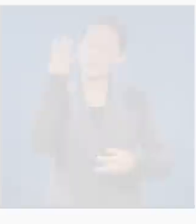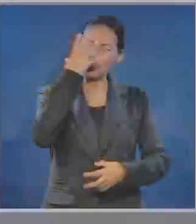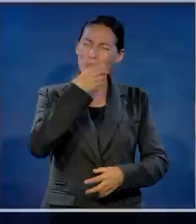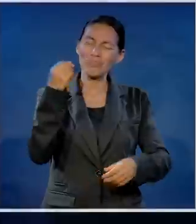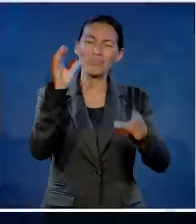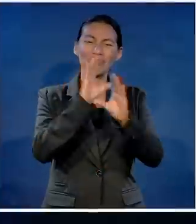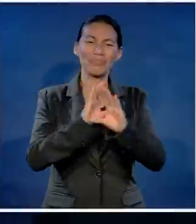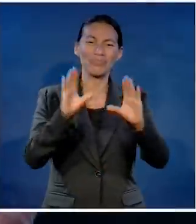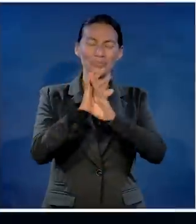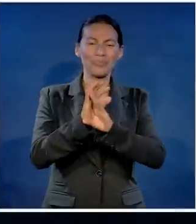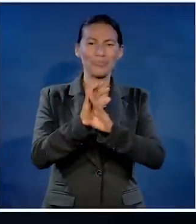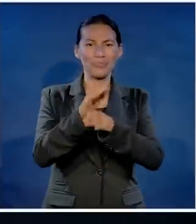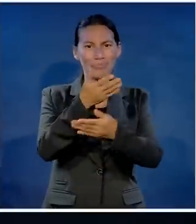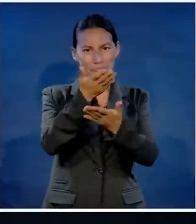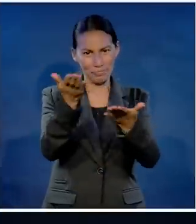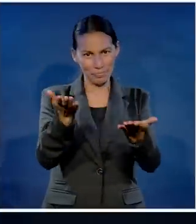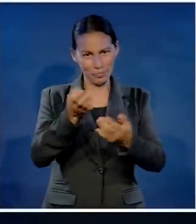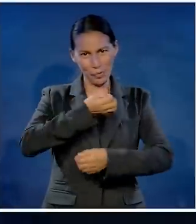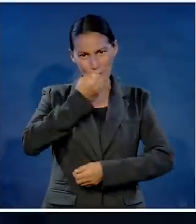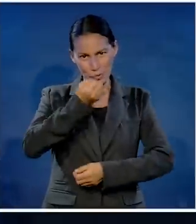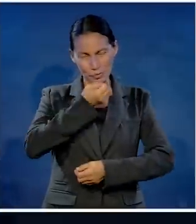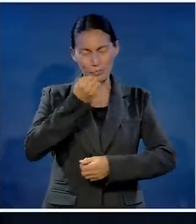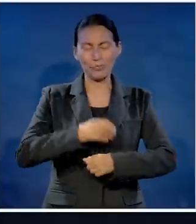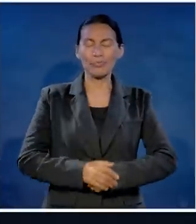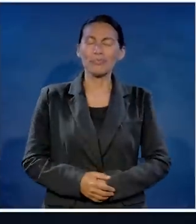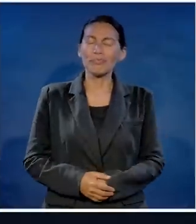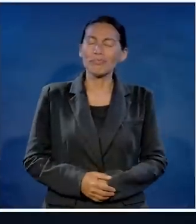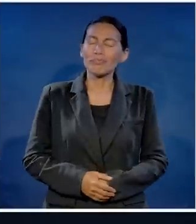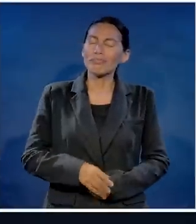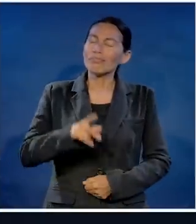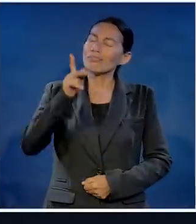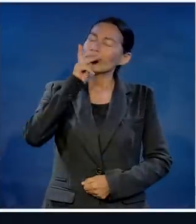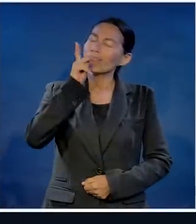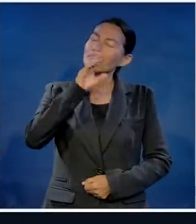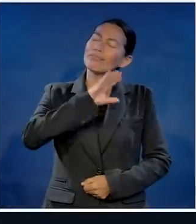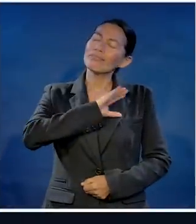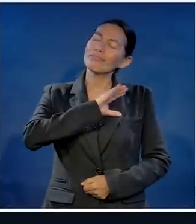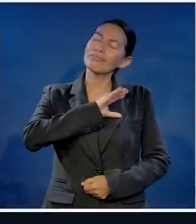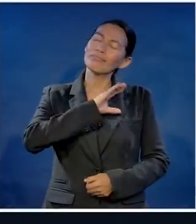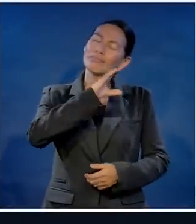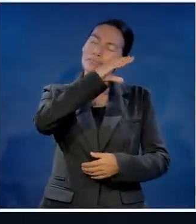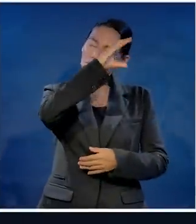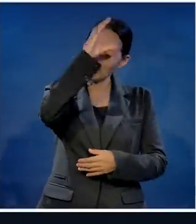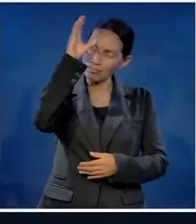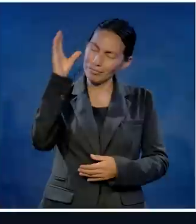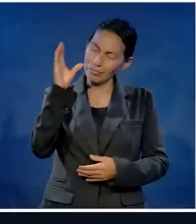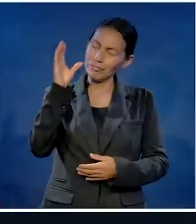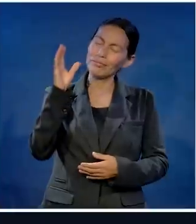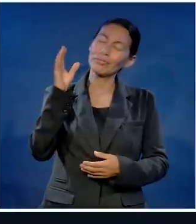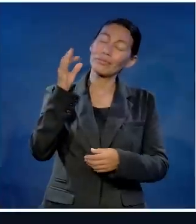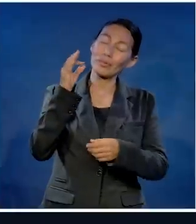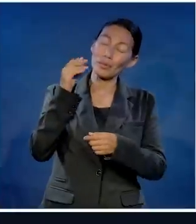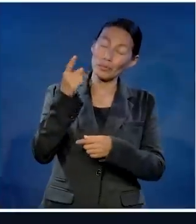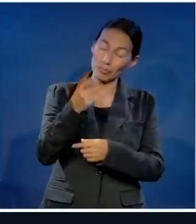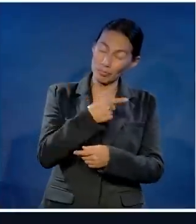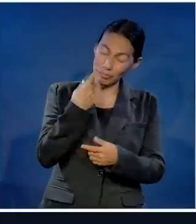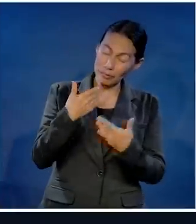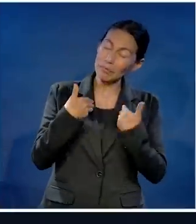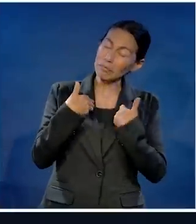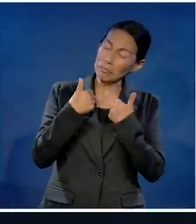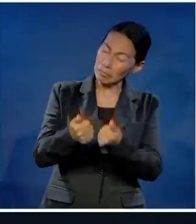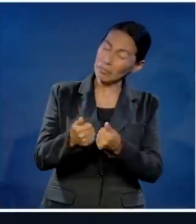¡Qué precioso canto! Acompáñenme en una oración, por favor, esta noche. Querido Padre Celestial, hay poder en Jesús